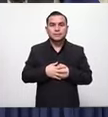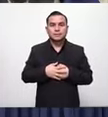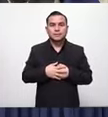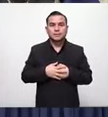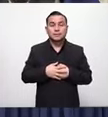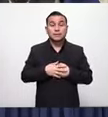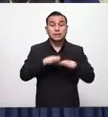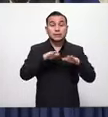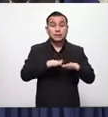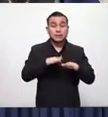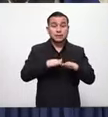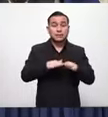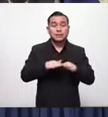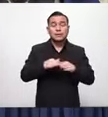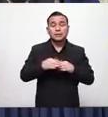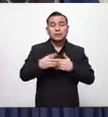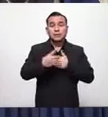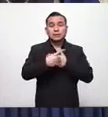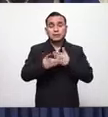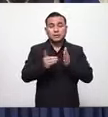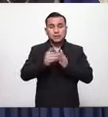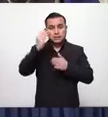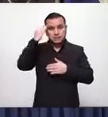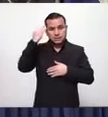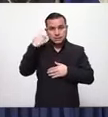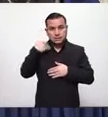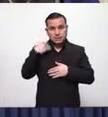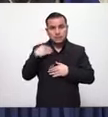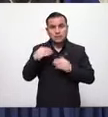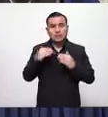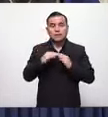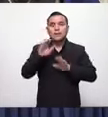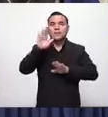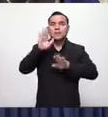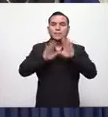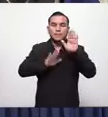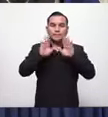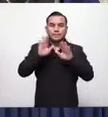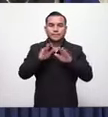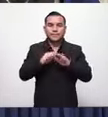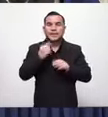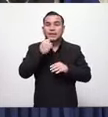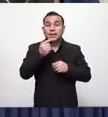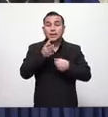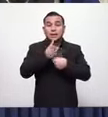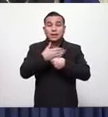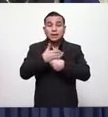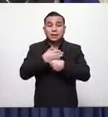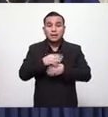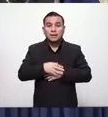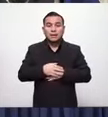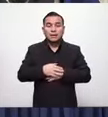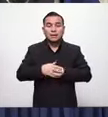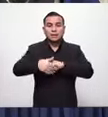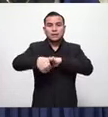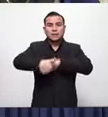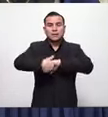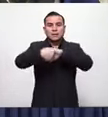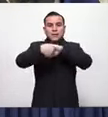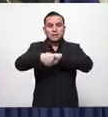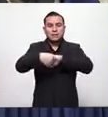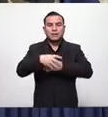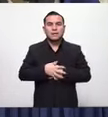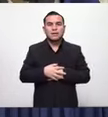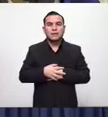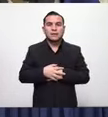muchas gracias diputada me ha pedido también la palabra por el partido de concertación nacional